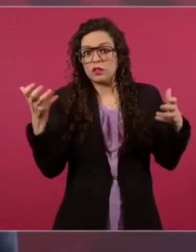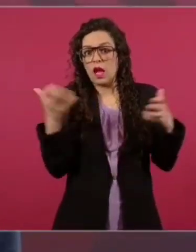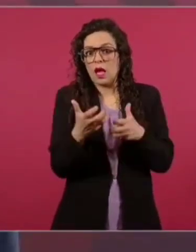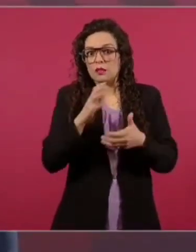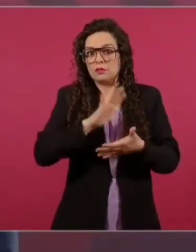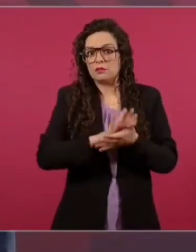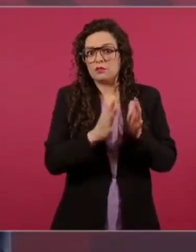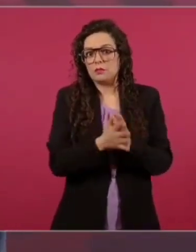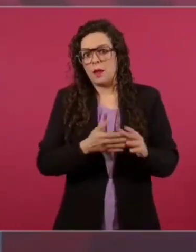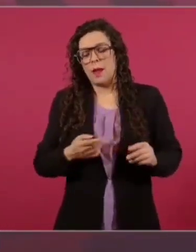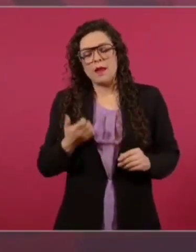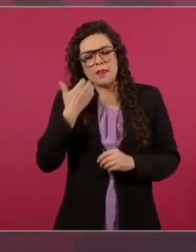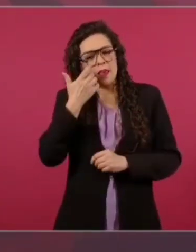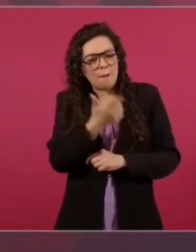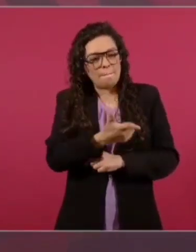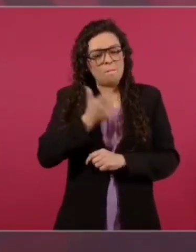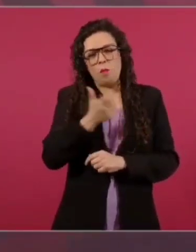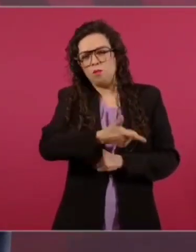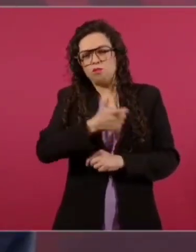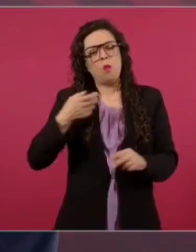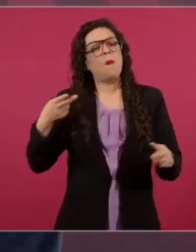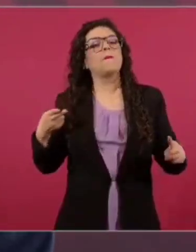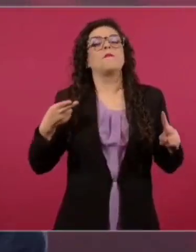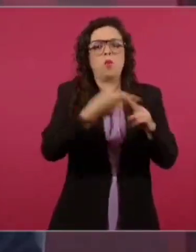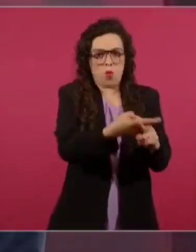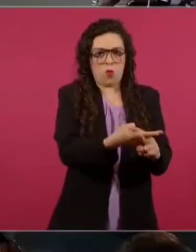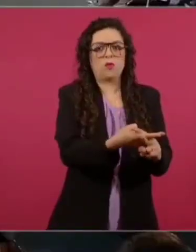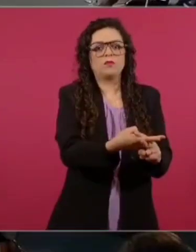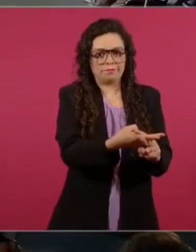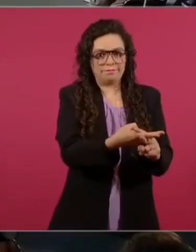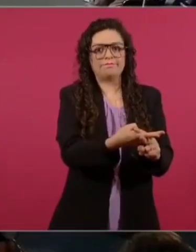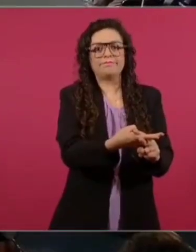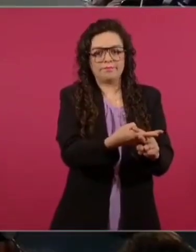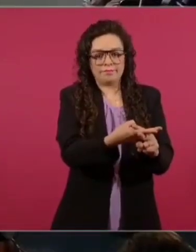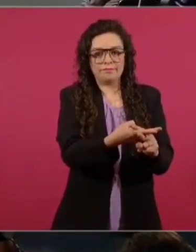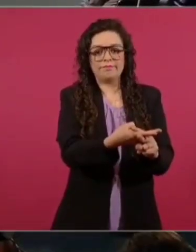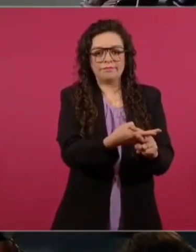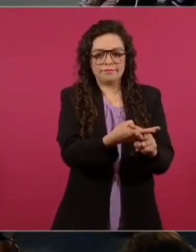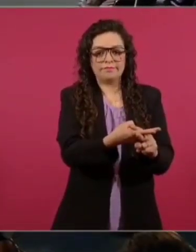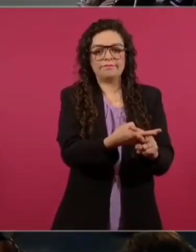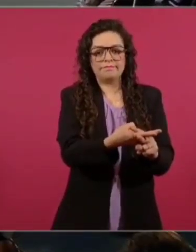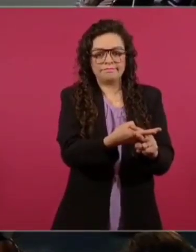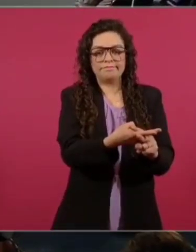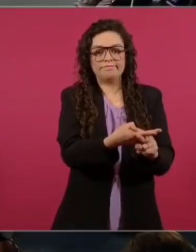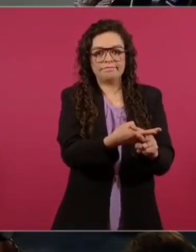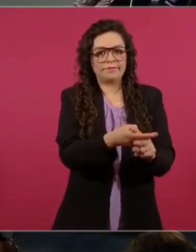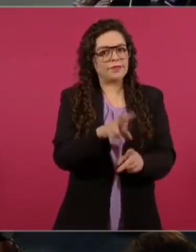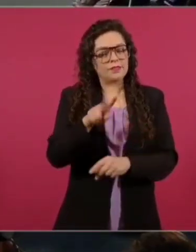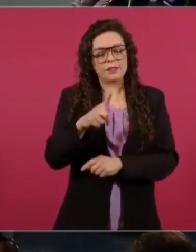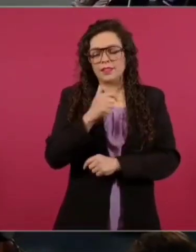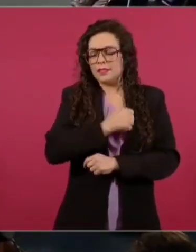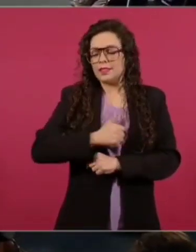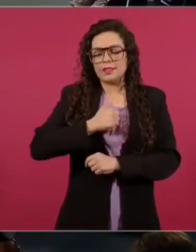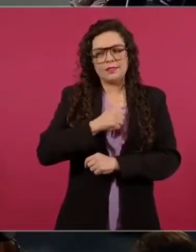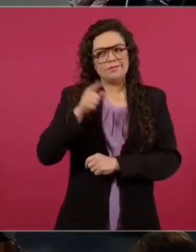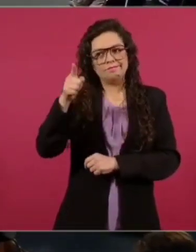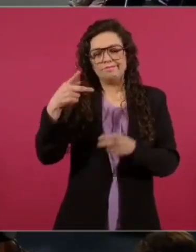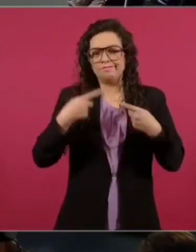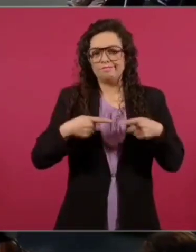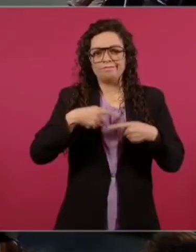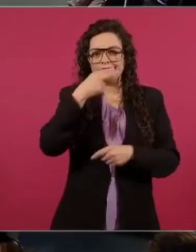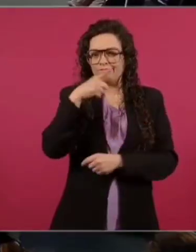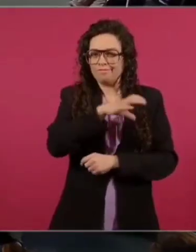ese procurador, este lamentable asesinato, fue en marzo del 24,